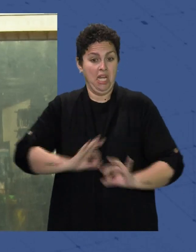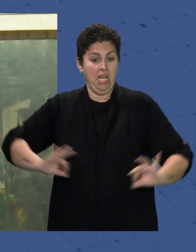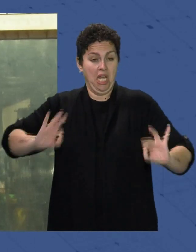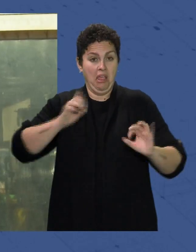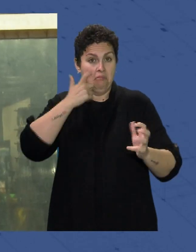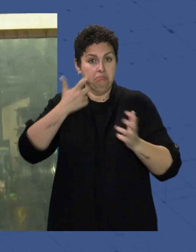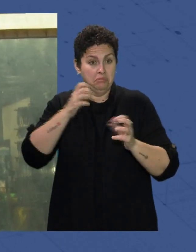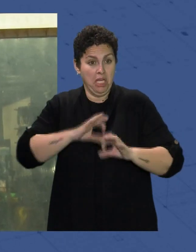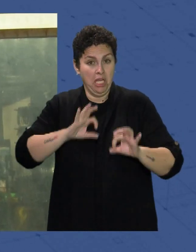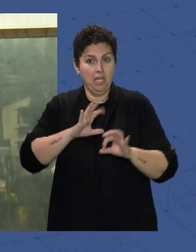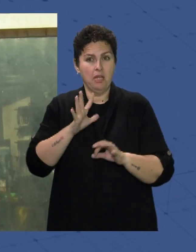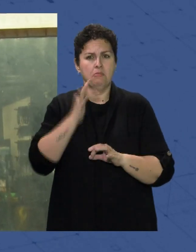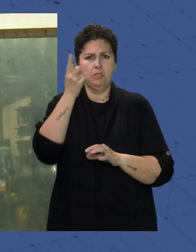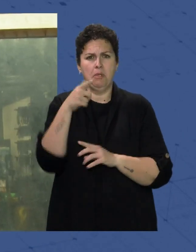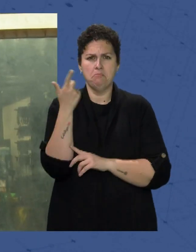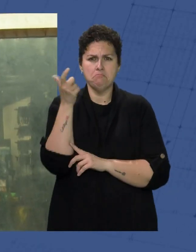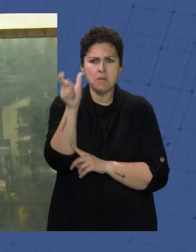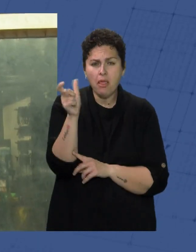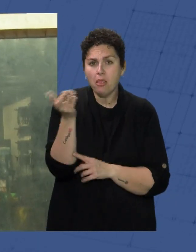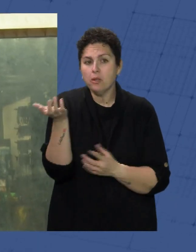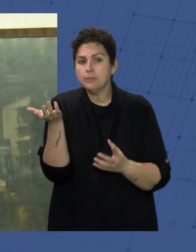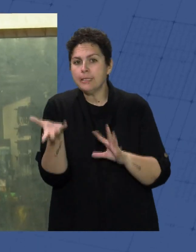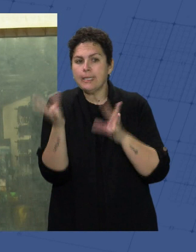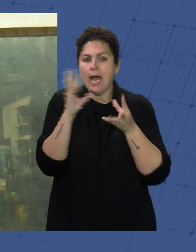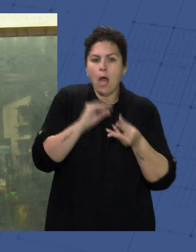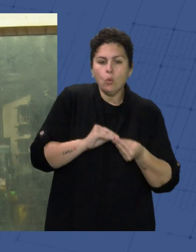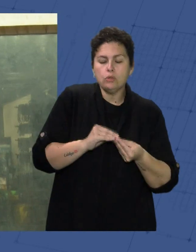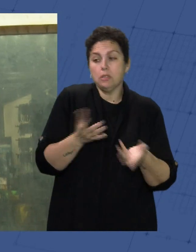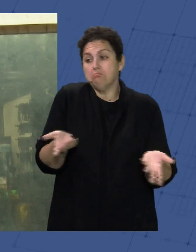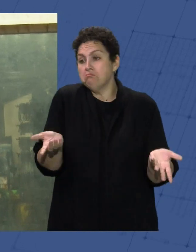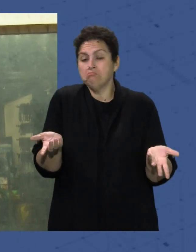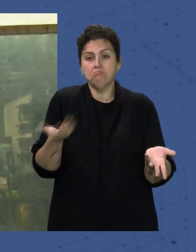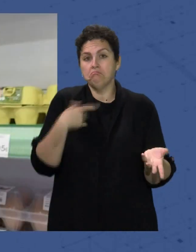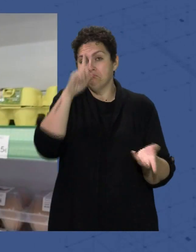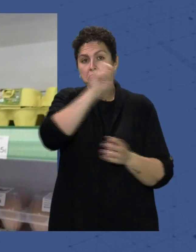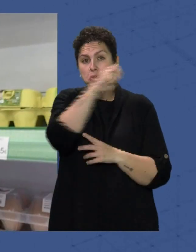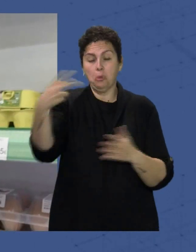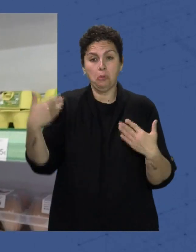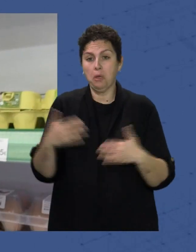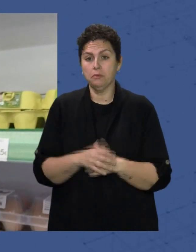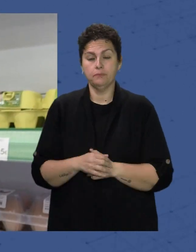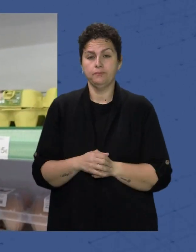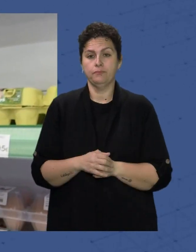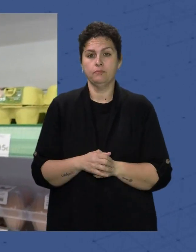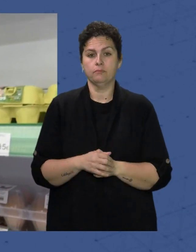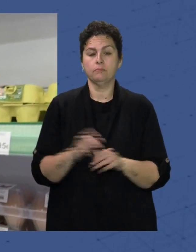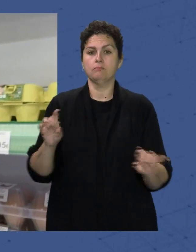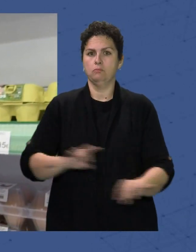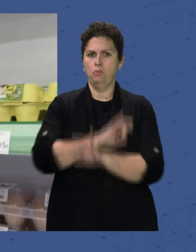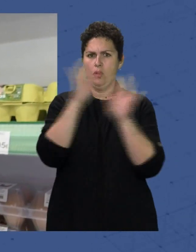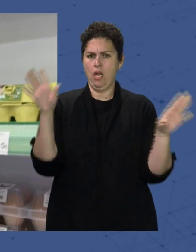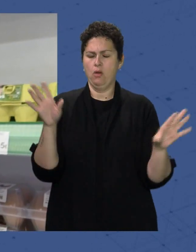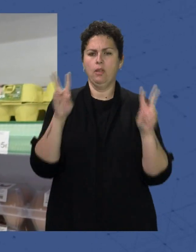Y la contación De precios Y todas esas cosas Pues tampoco Veo yo que tenga Ningún otro resultado Lo que está claro Y no varía Como los